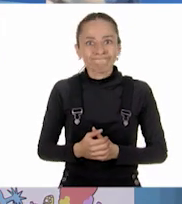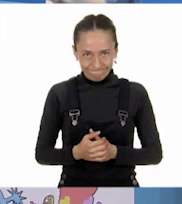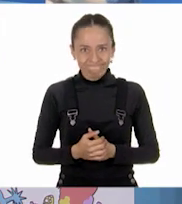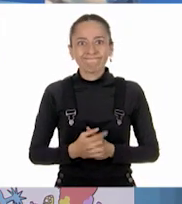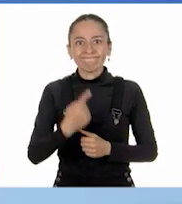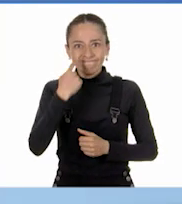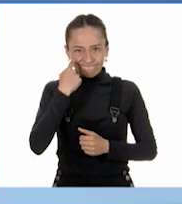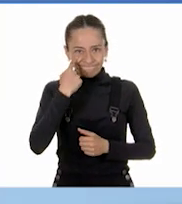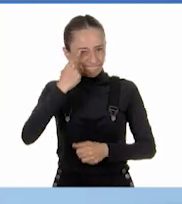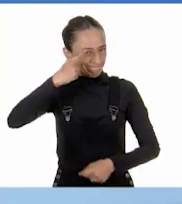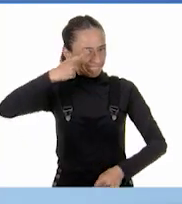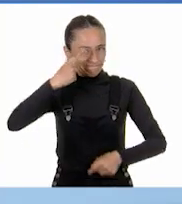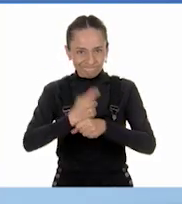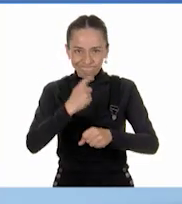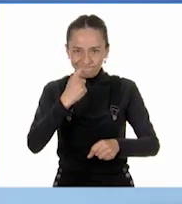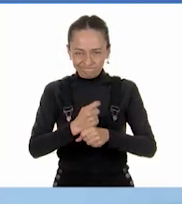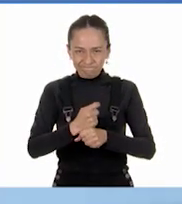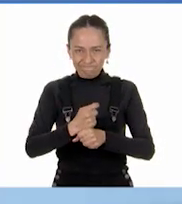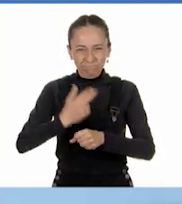responsabilidades.